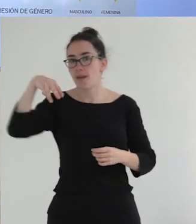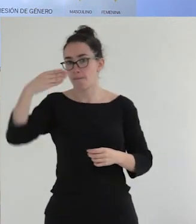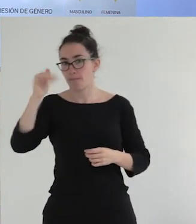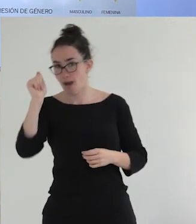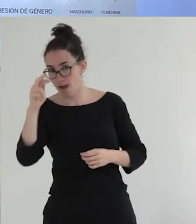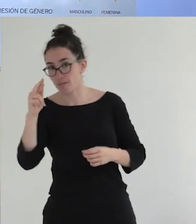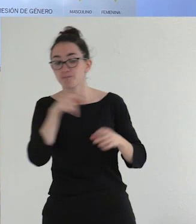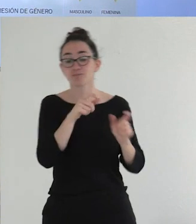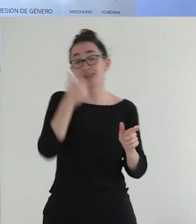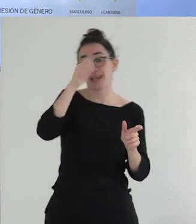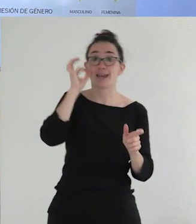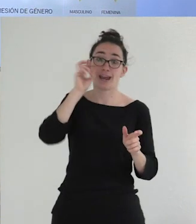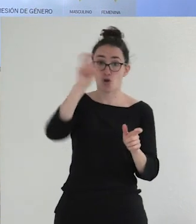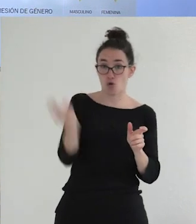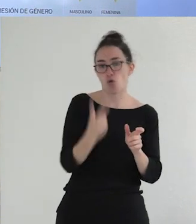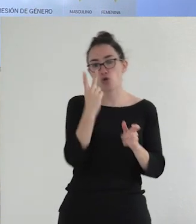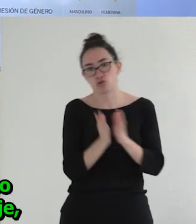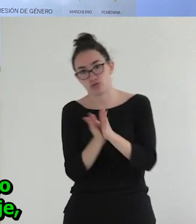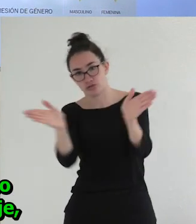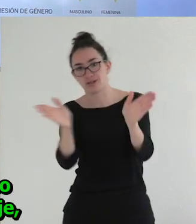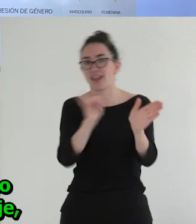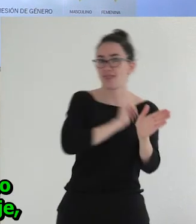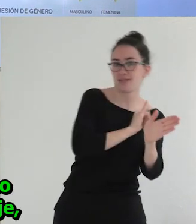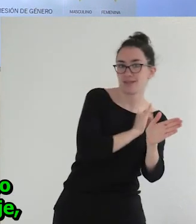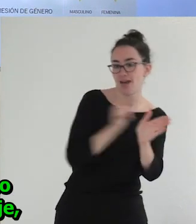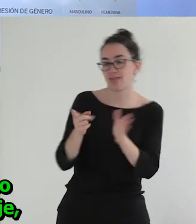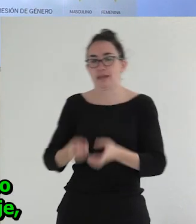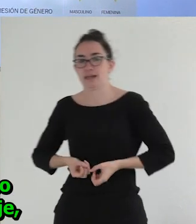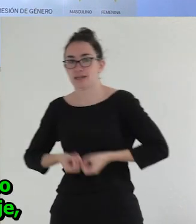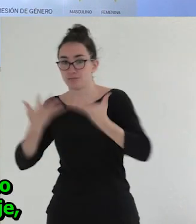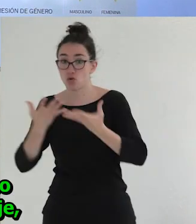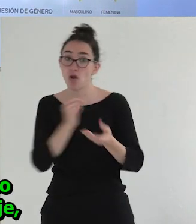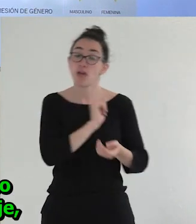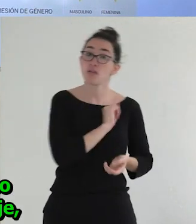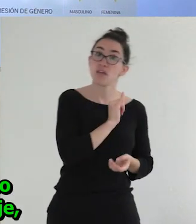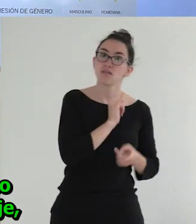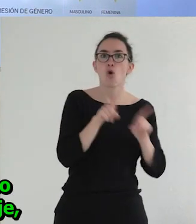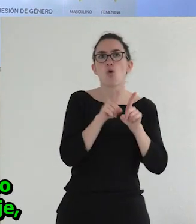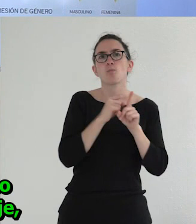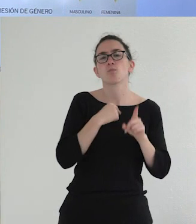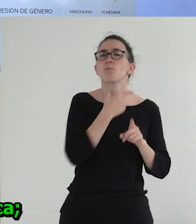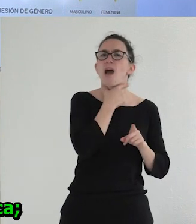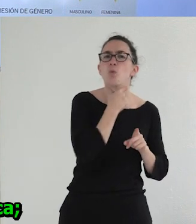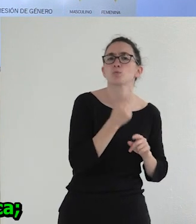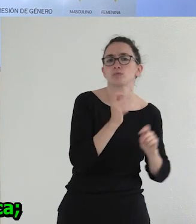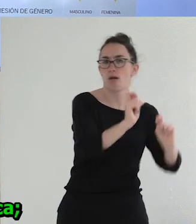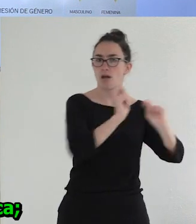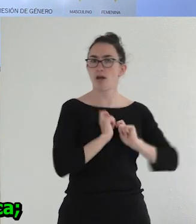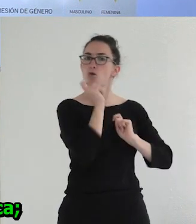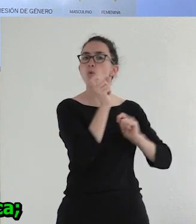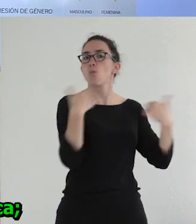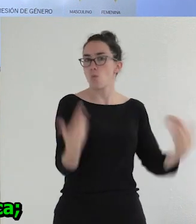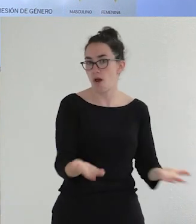dos. Una cosa es la identidad y otra cosa es la expresión. La identidad tendría que ver con cómo uno quiere ser referido en el lenguaje, con qué